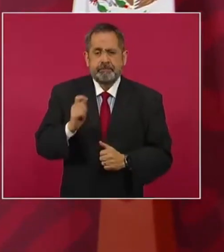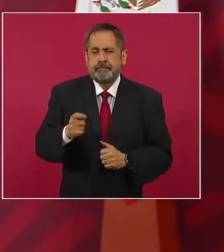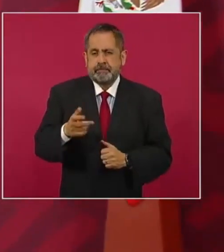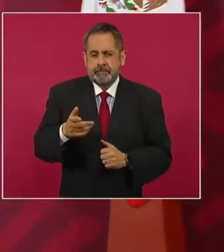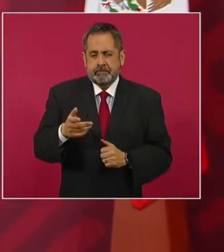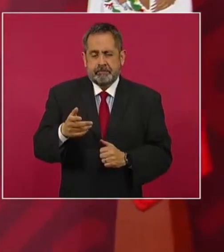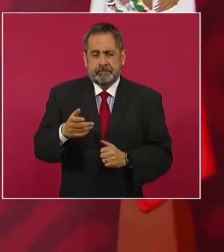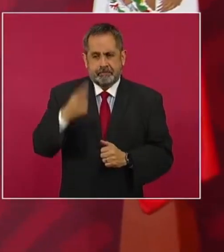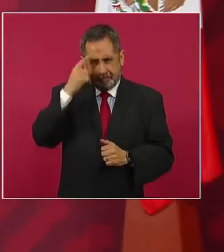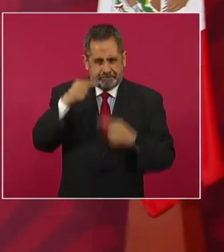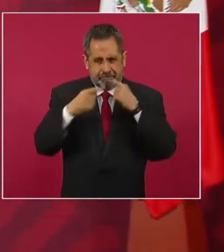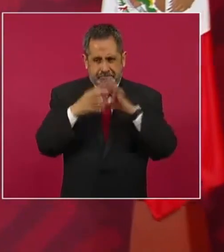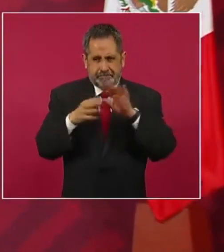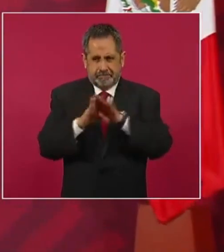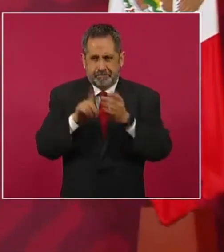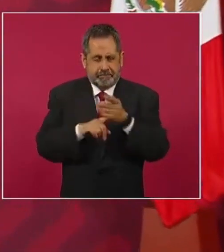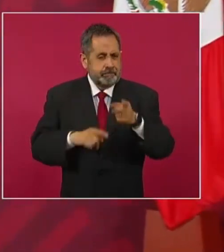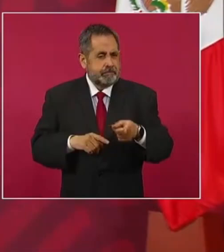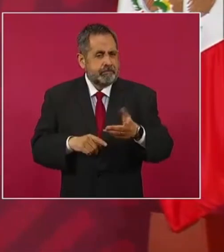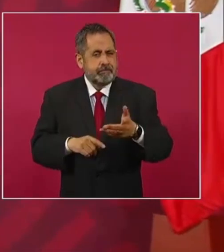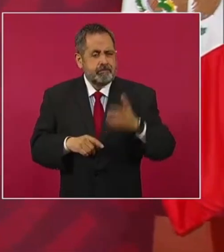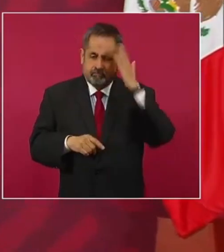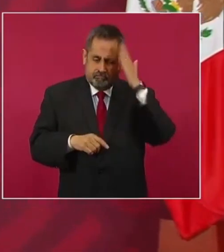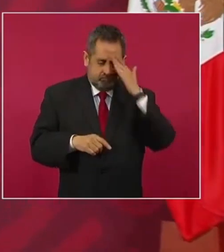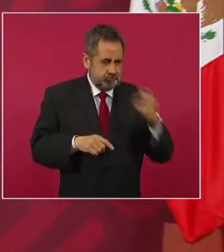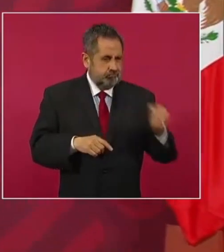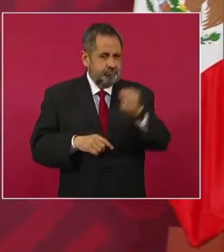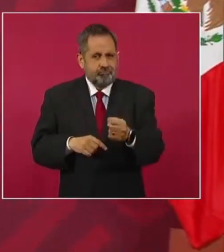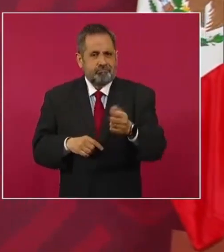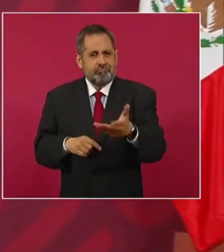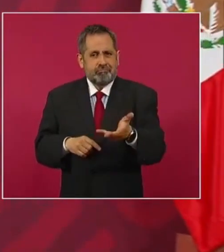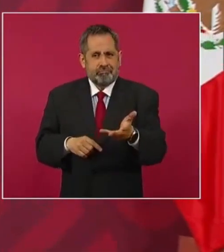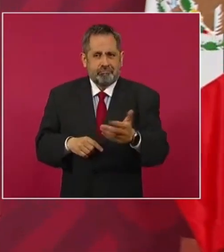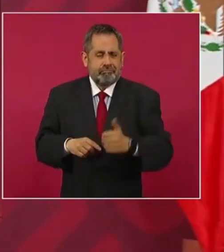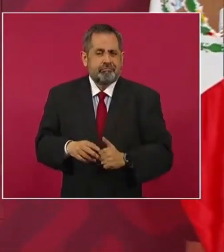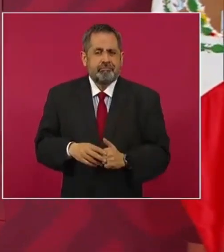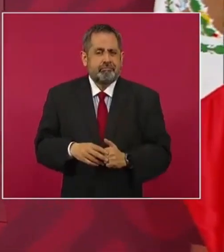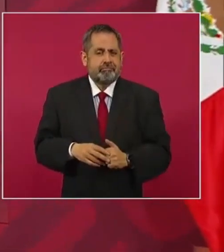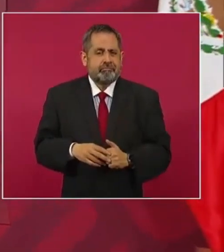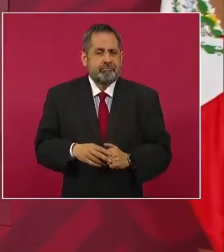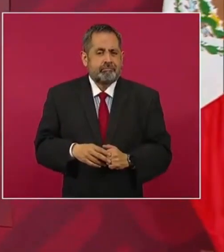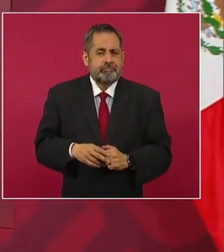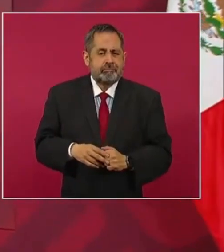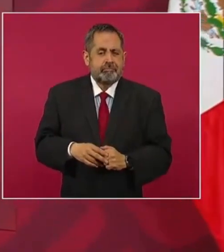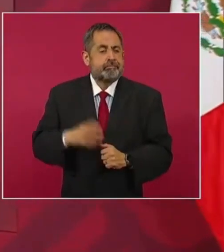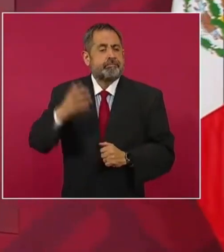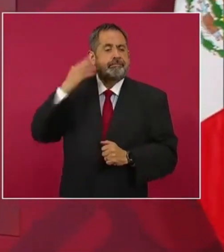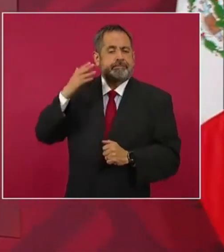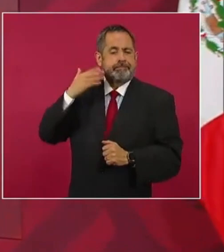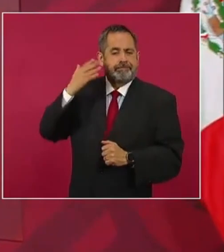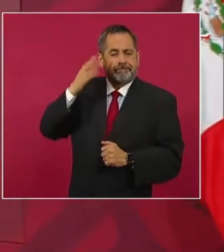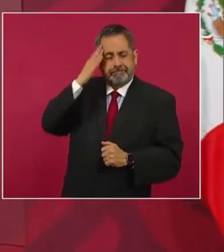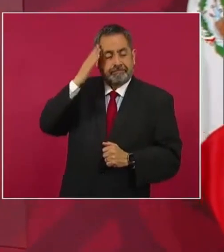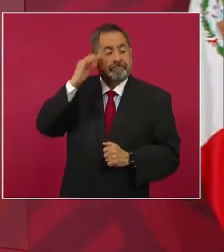Eran los dirigentes, pues los que recibían el visto bueno o